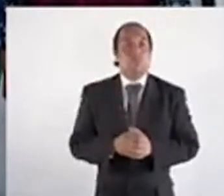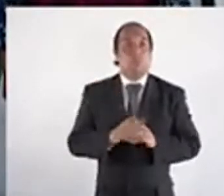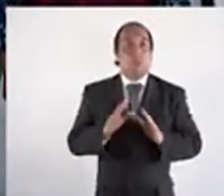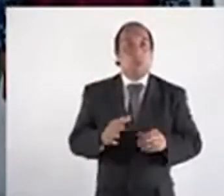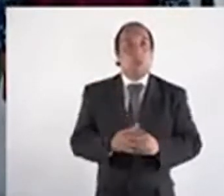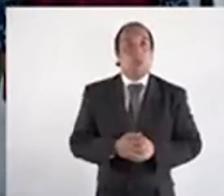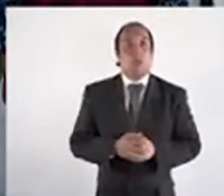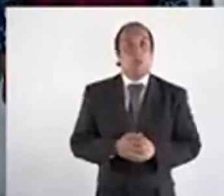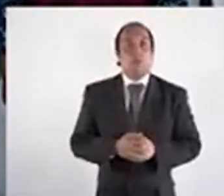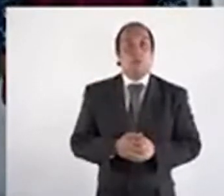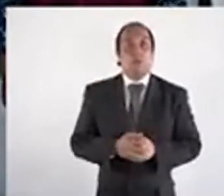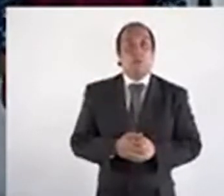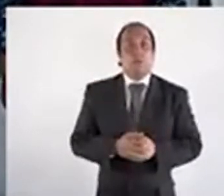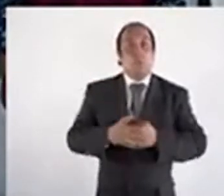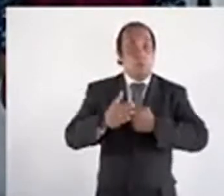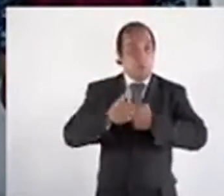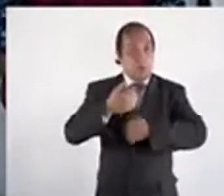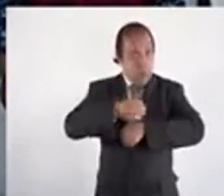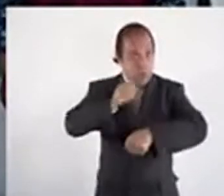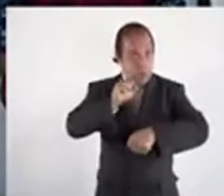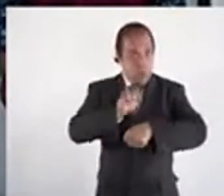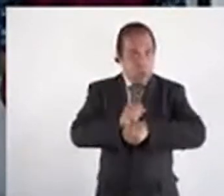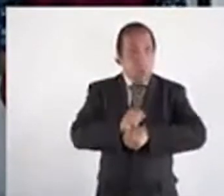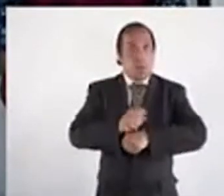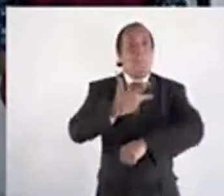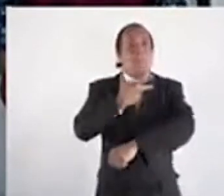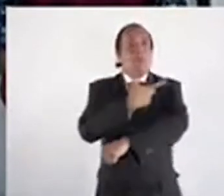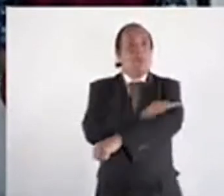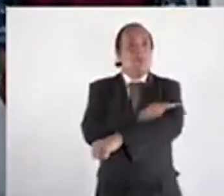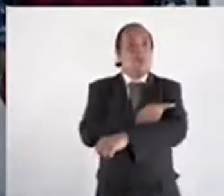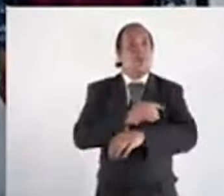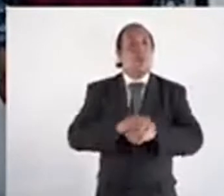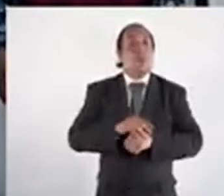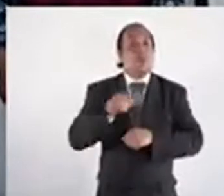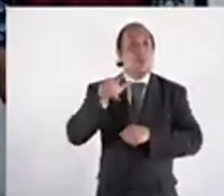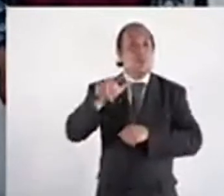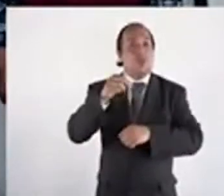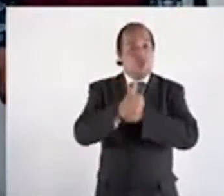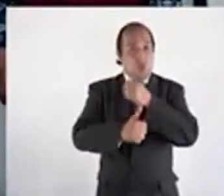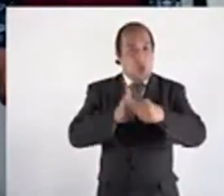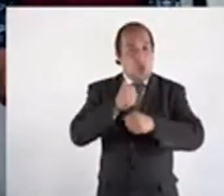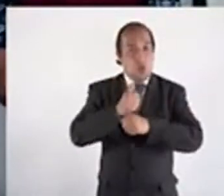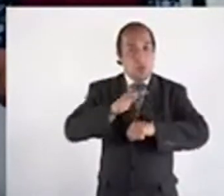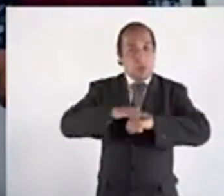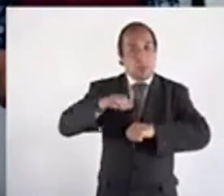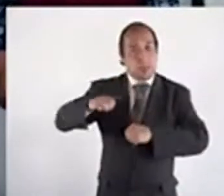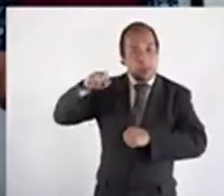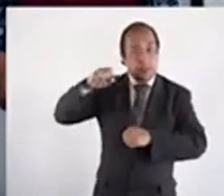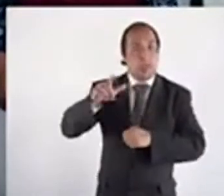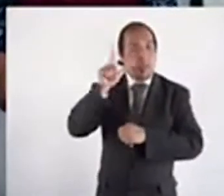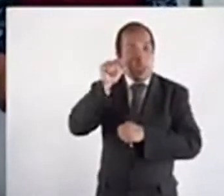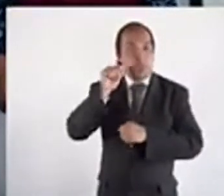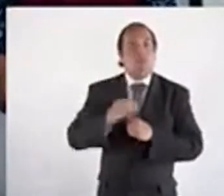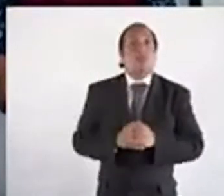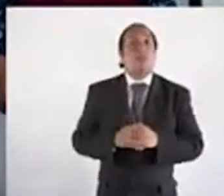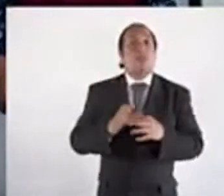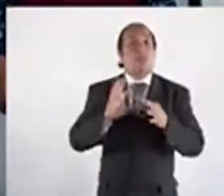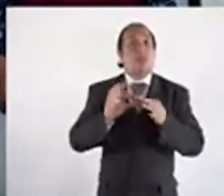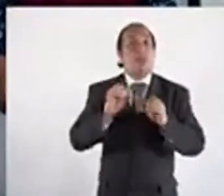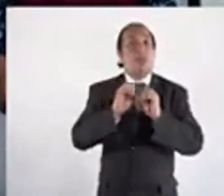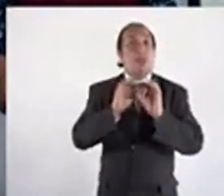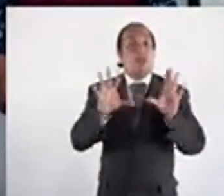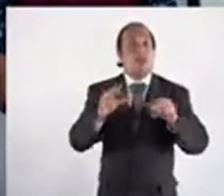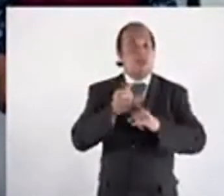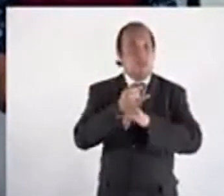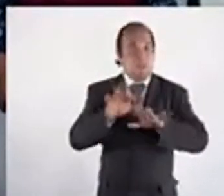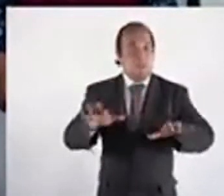Estamos ya llamando a que a partir de la próxima semana se vacunen de 18 años en adelante. El día de mañana vamos